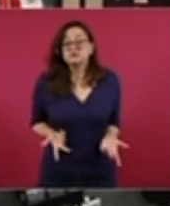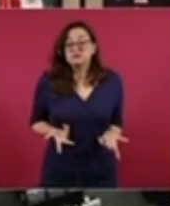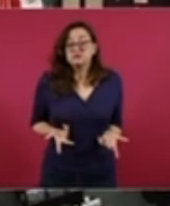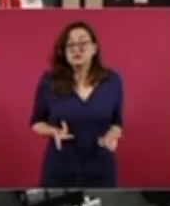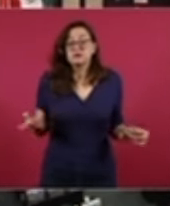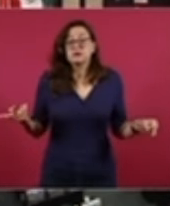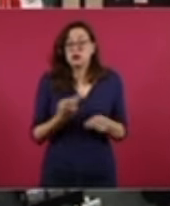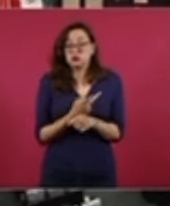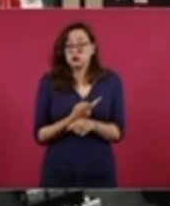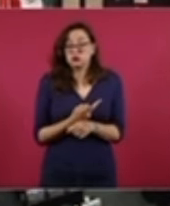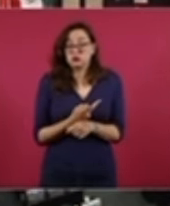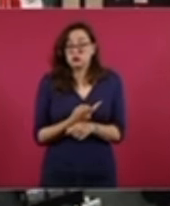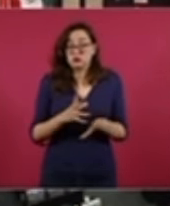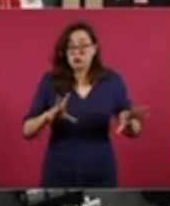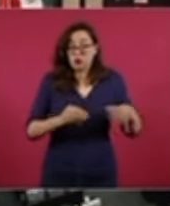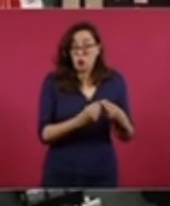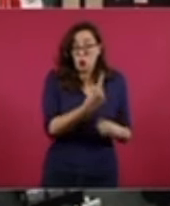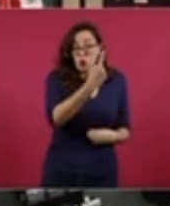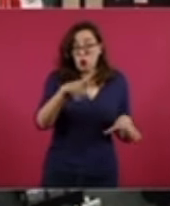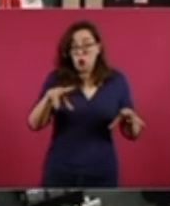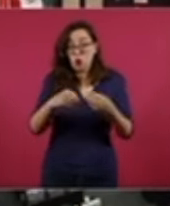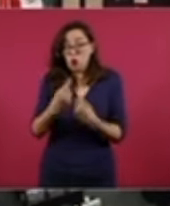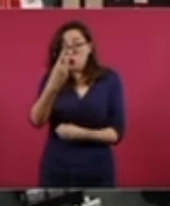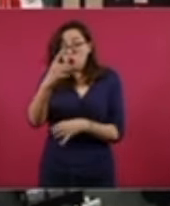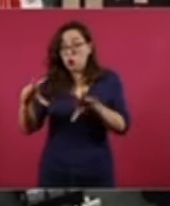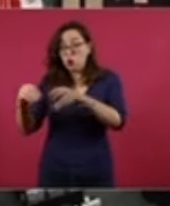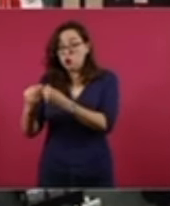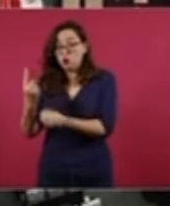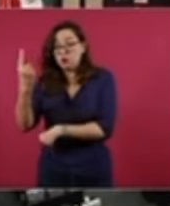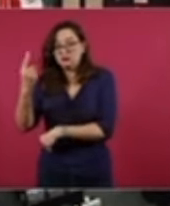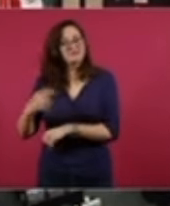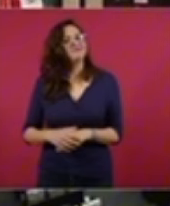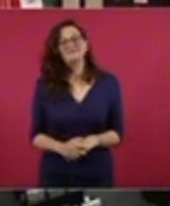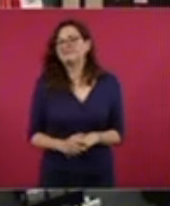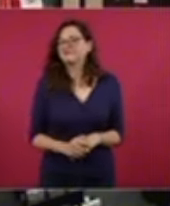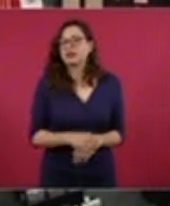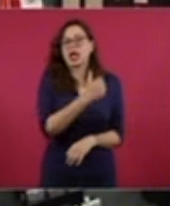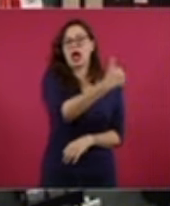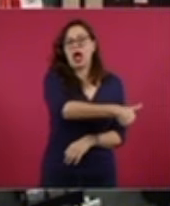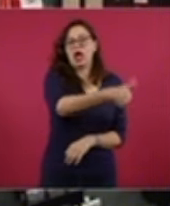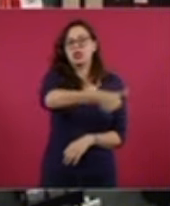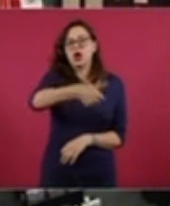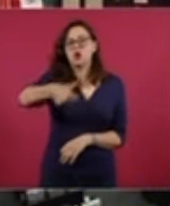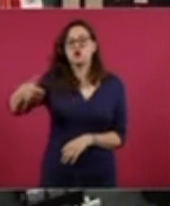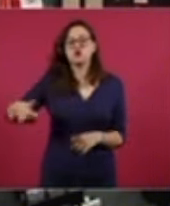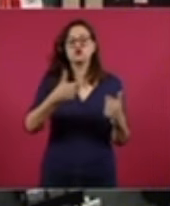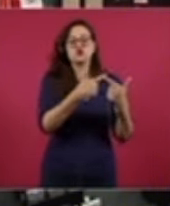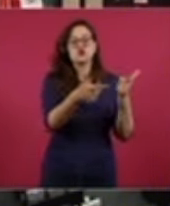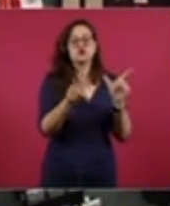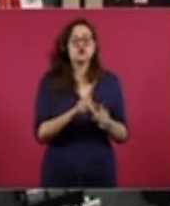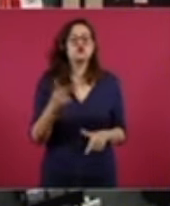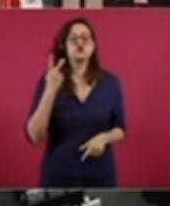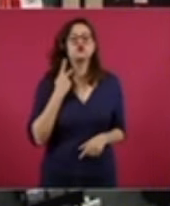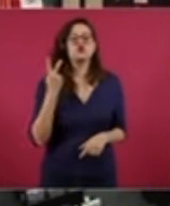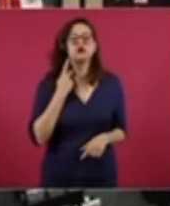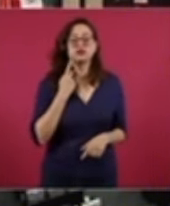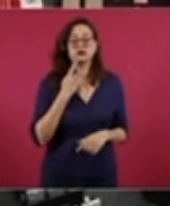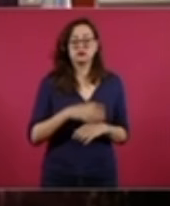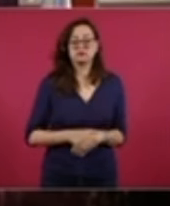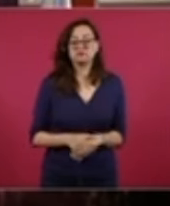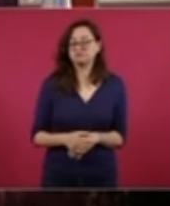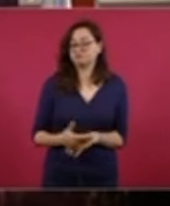la distribución fue por partido, no por coalición. Finalmente, en 2021, que